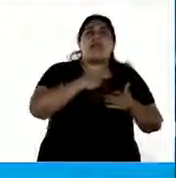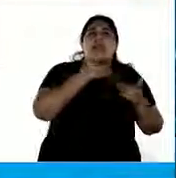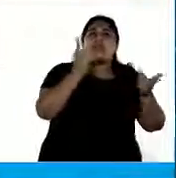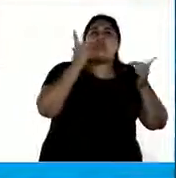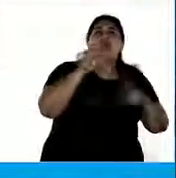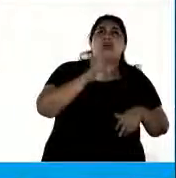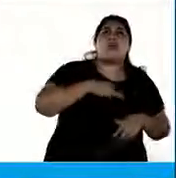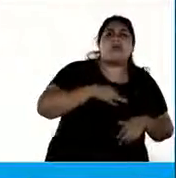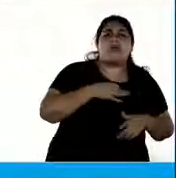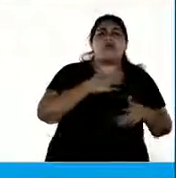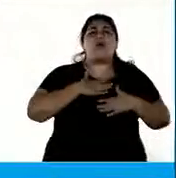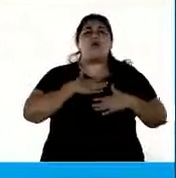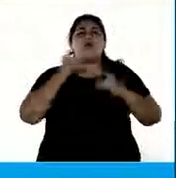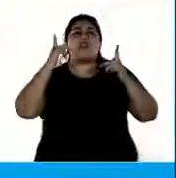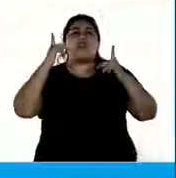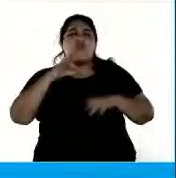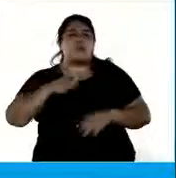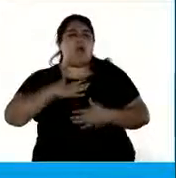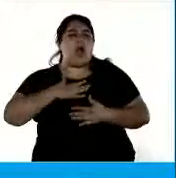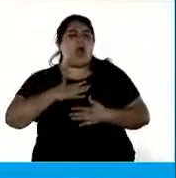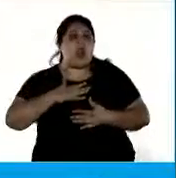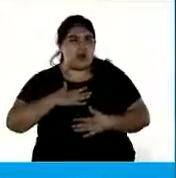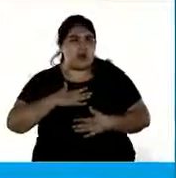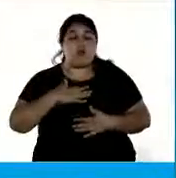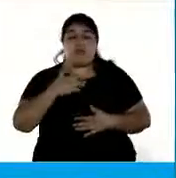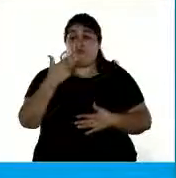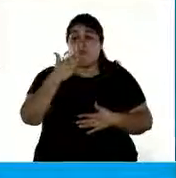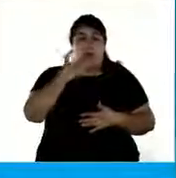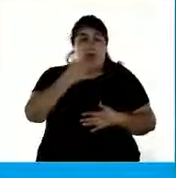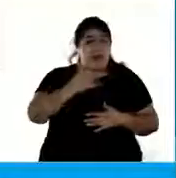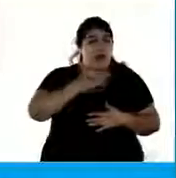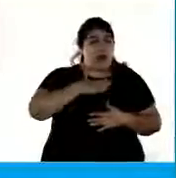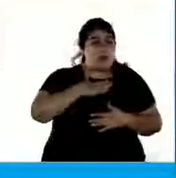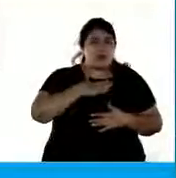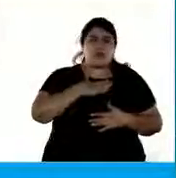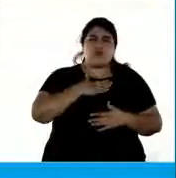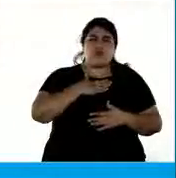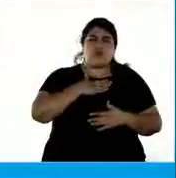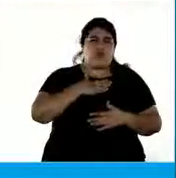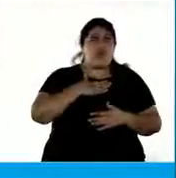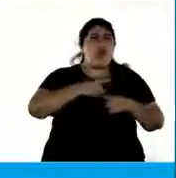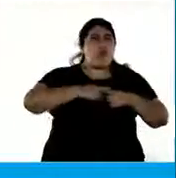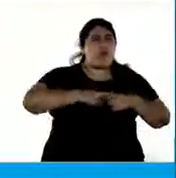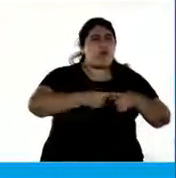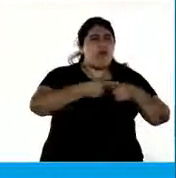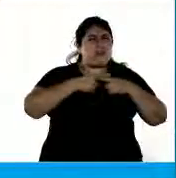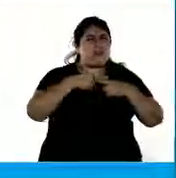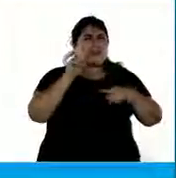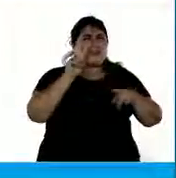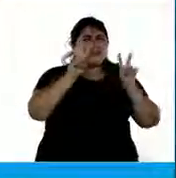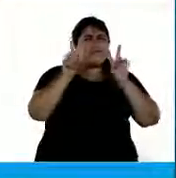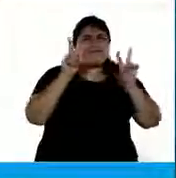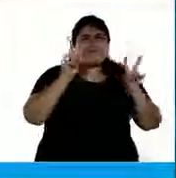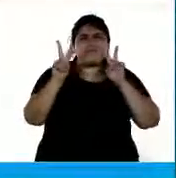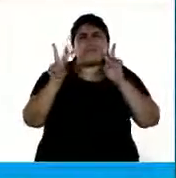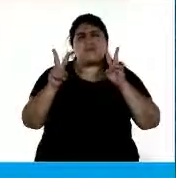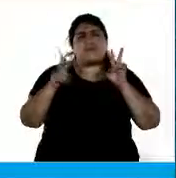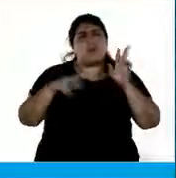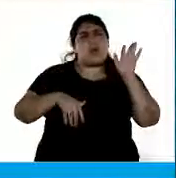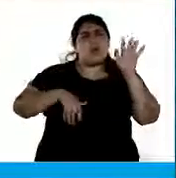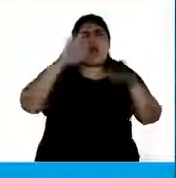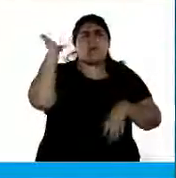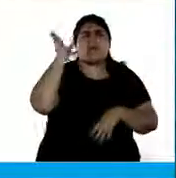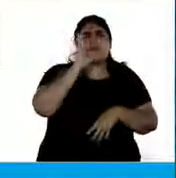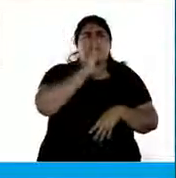cuerpos Y lamento profundamente que en todos los debates que he escuchado hubo una gran ausente